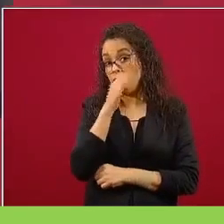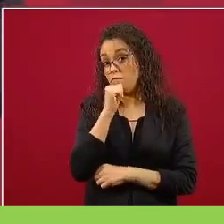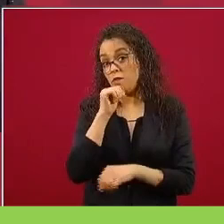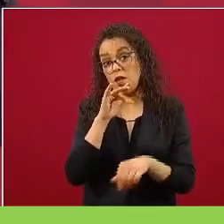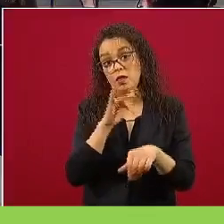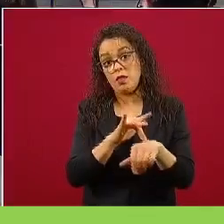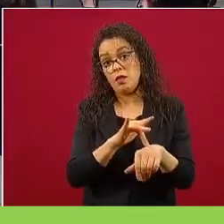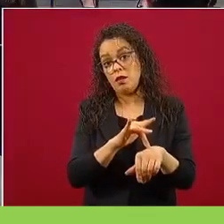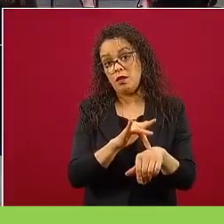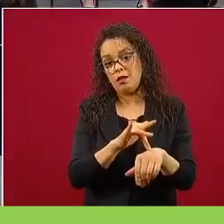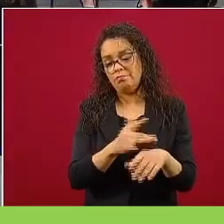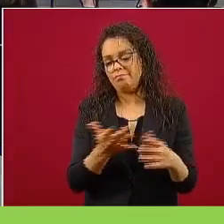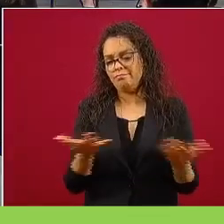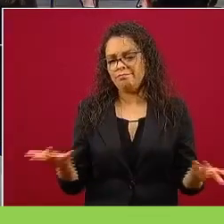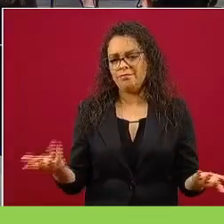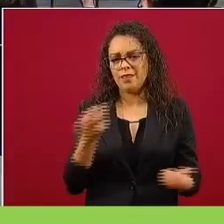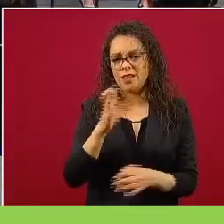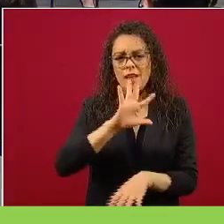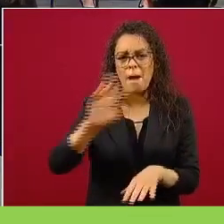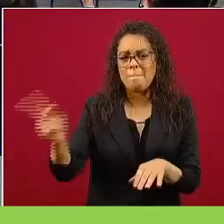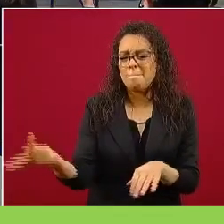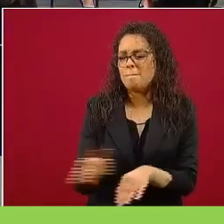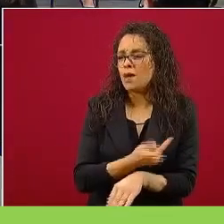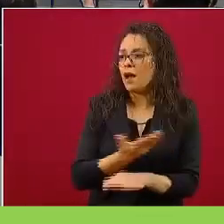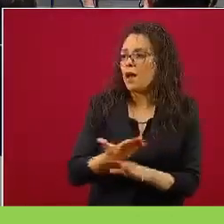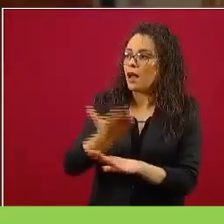ya eso ya pasó a la historia.